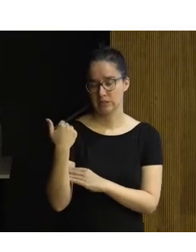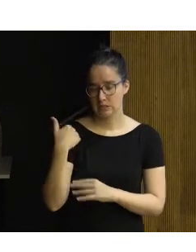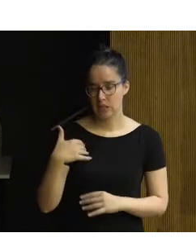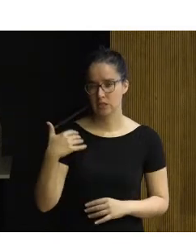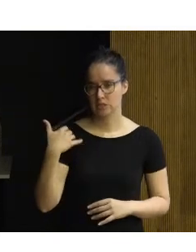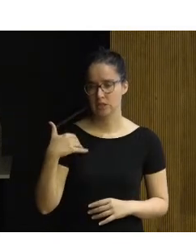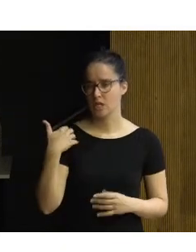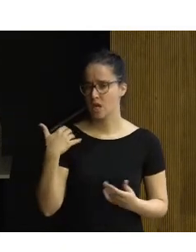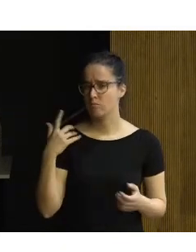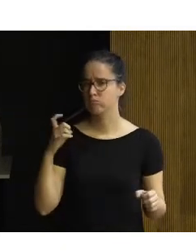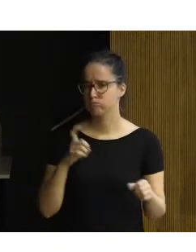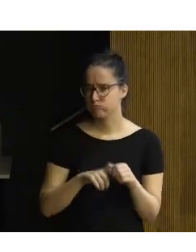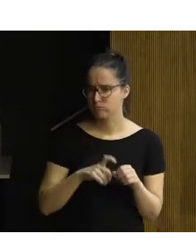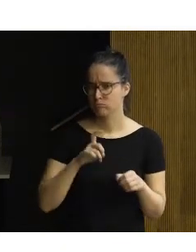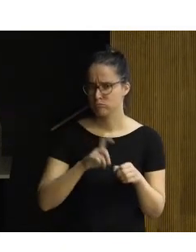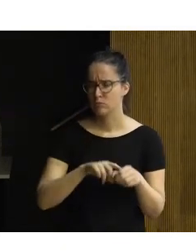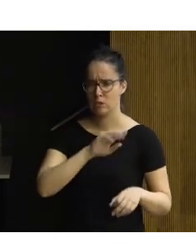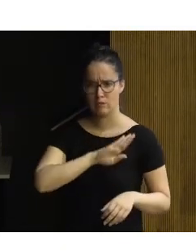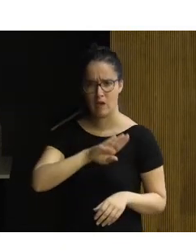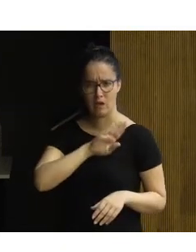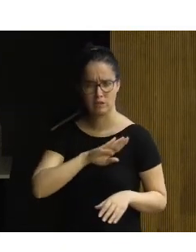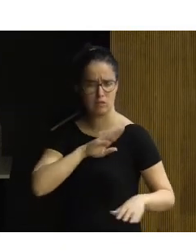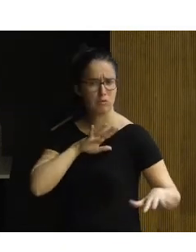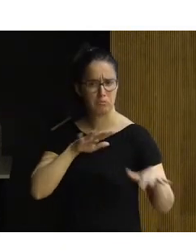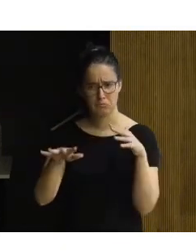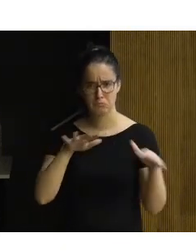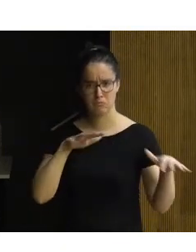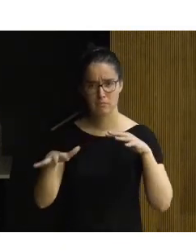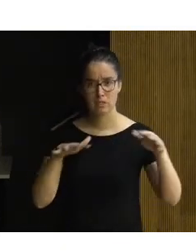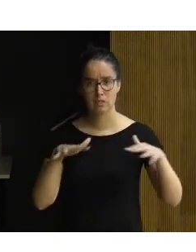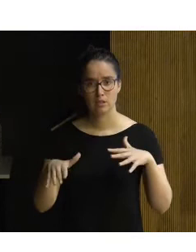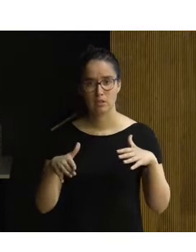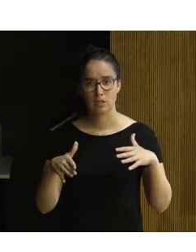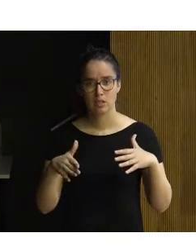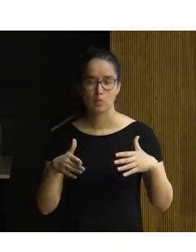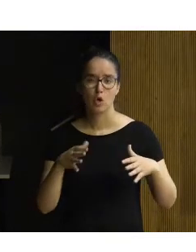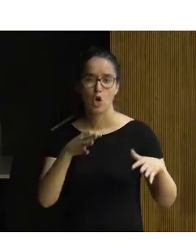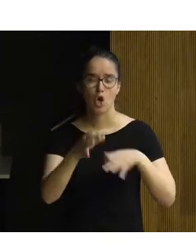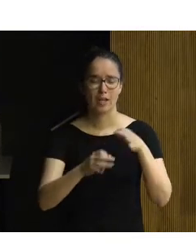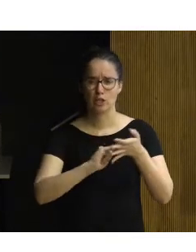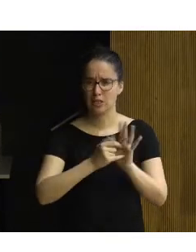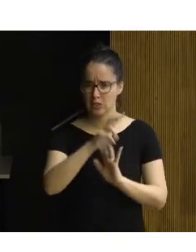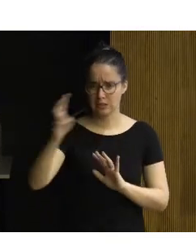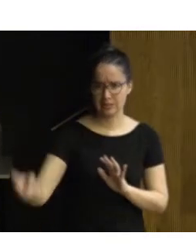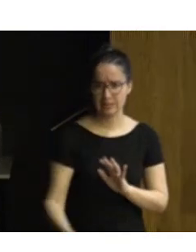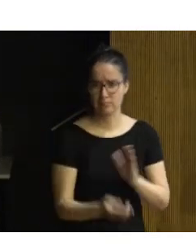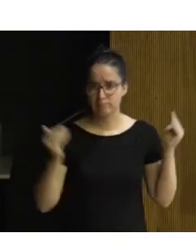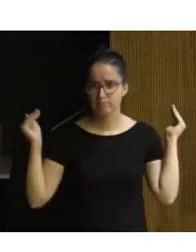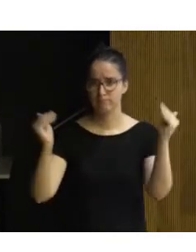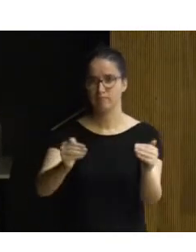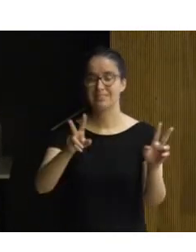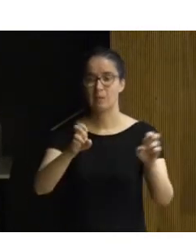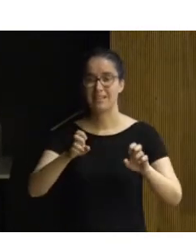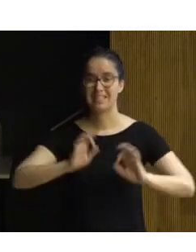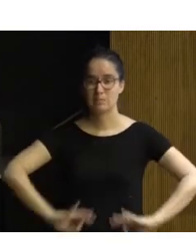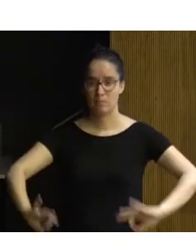implicados activamente en ello a través de varios órganos técnicos dedicados a aspectos